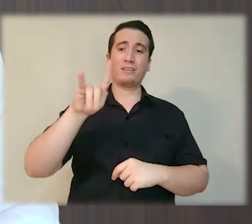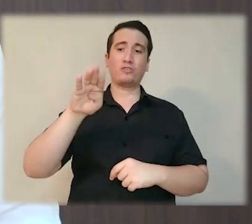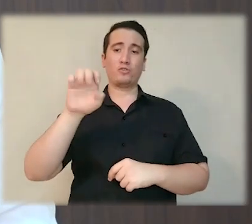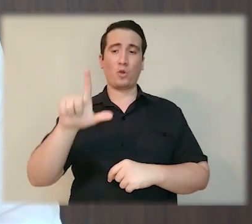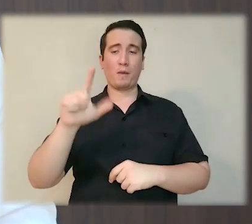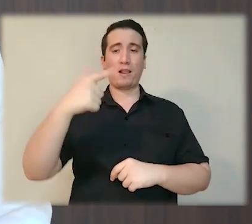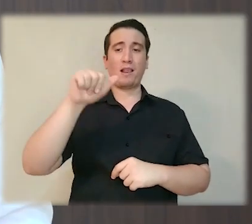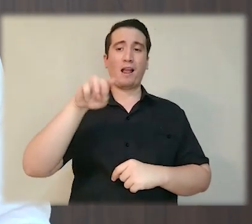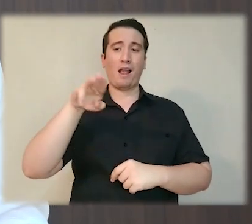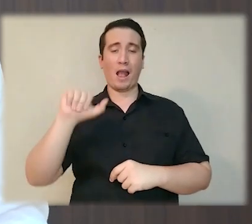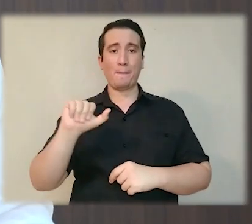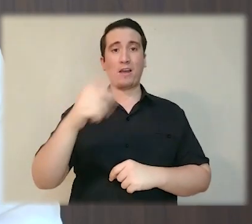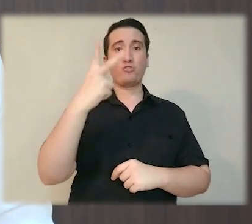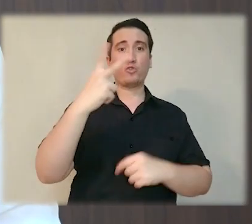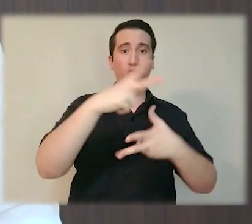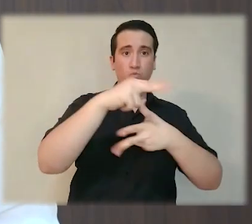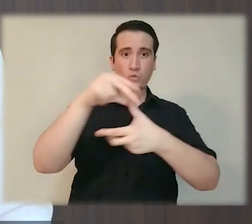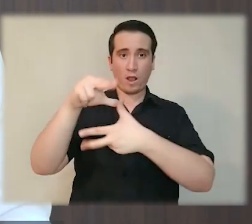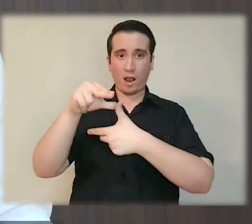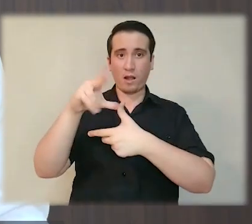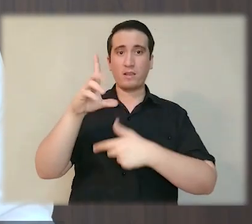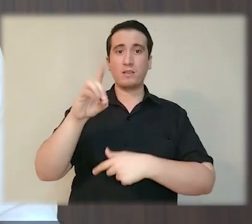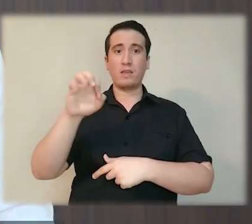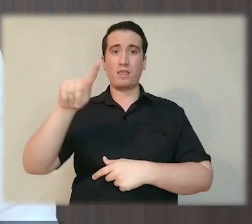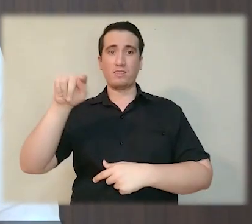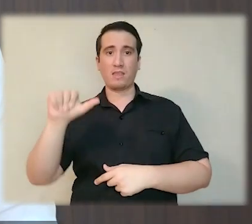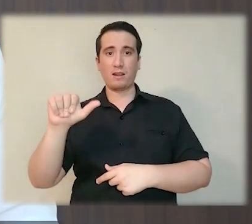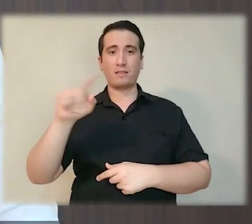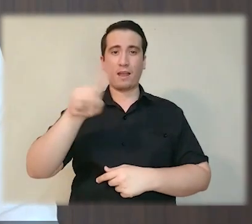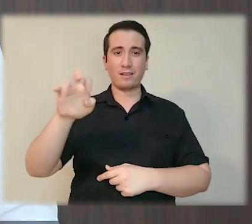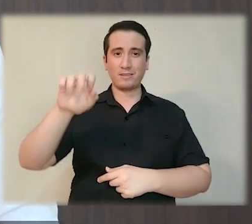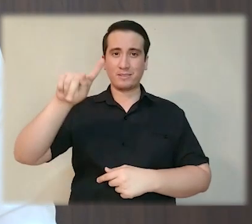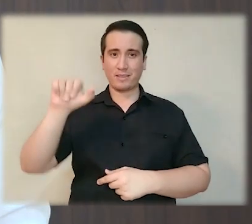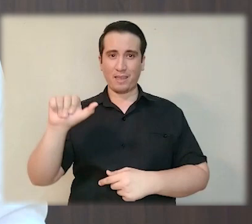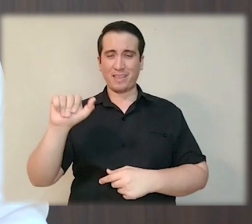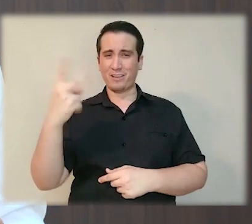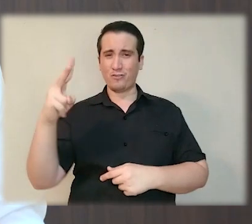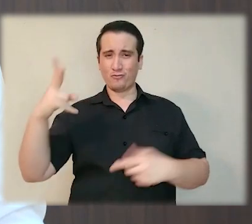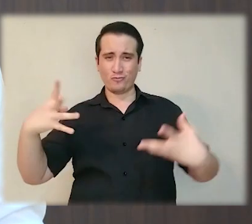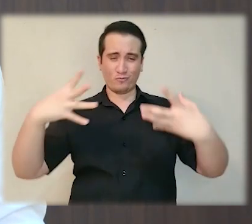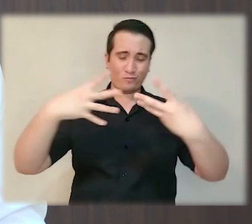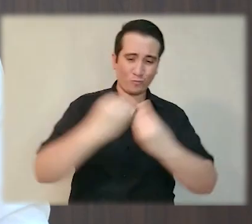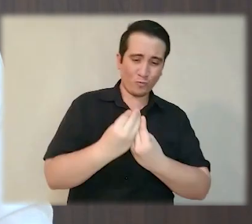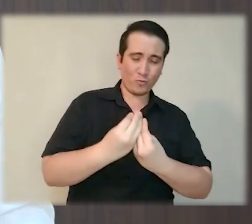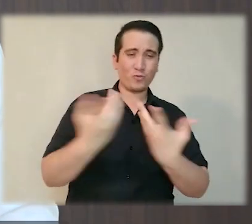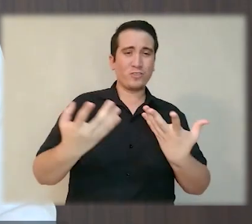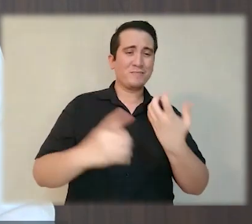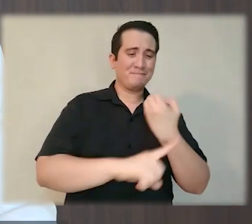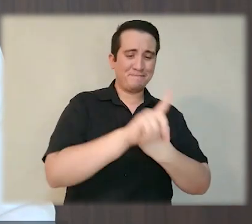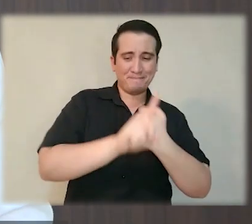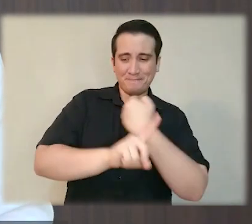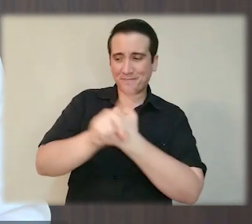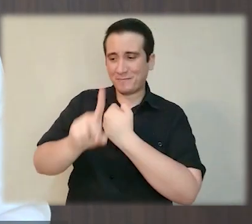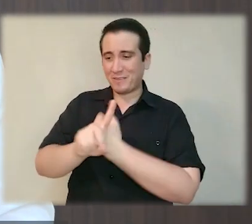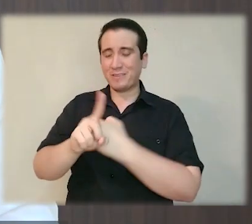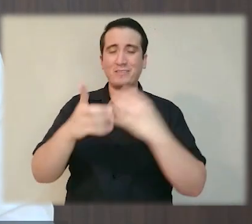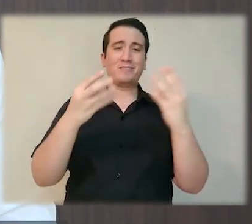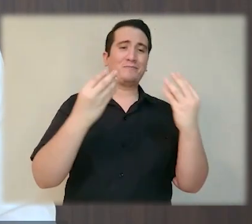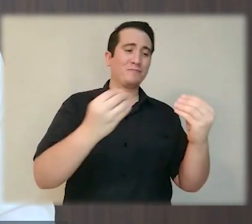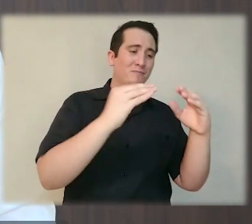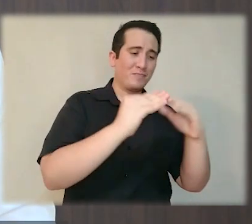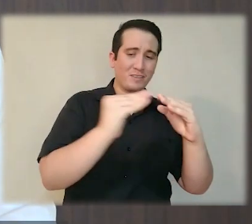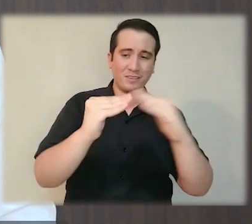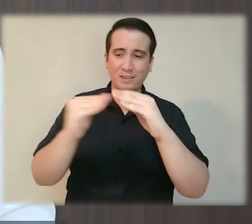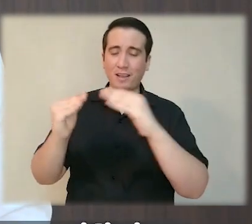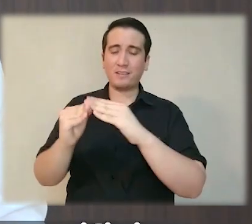y dos huracanes, Delta y Zeta, que coincidieron casi de manera simultánea, lastimando con mucha fuerza el patrimonio de miles de